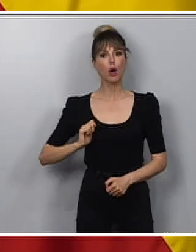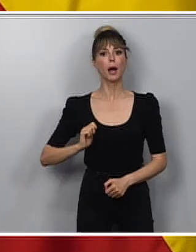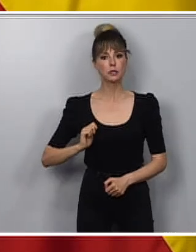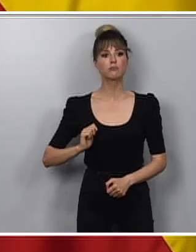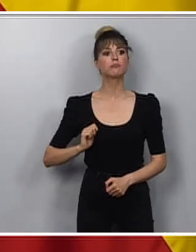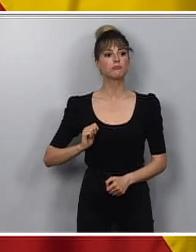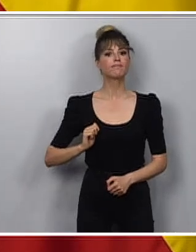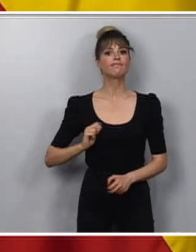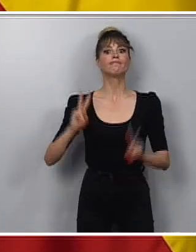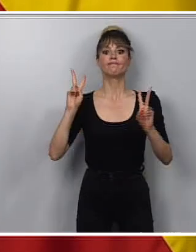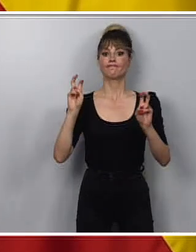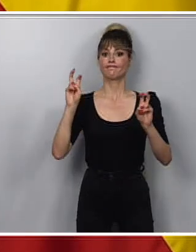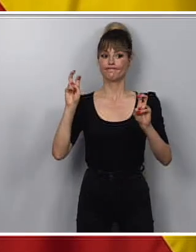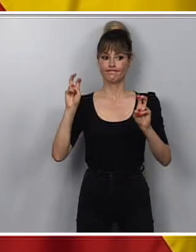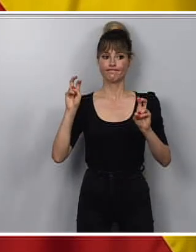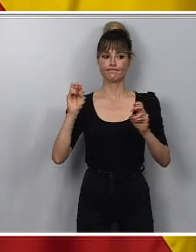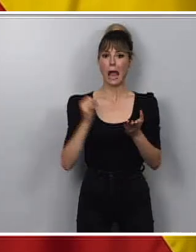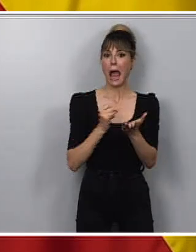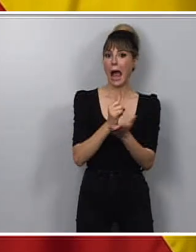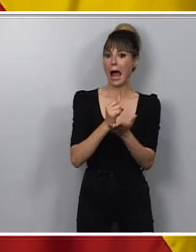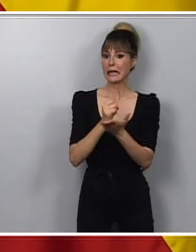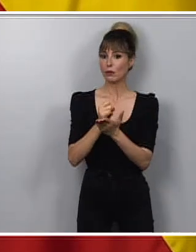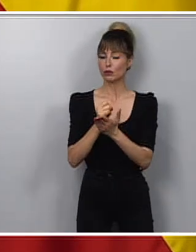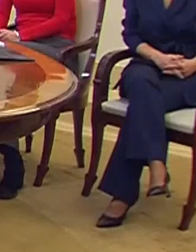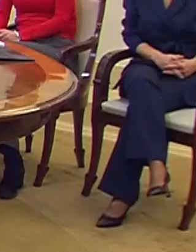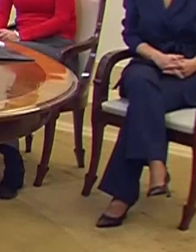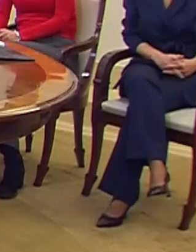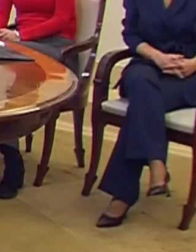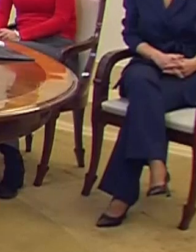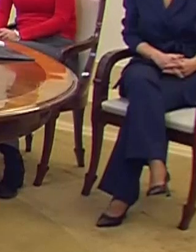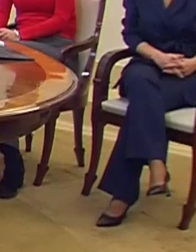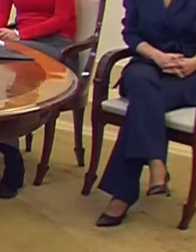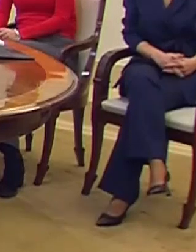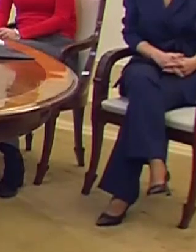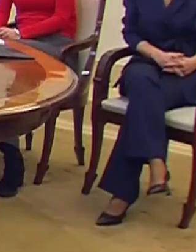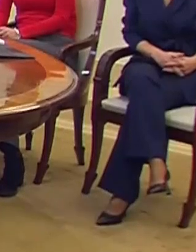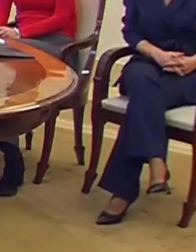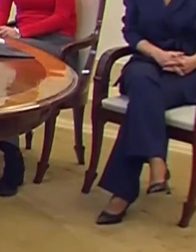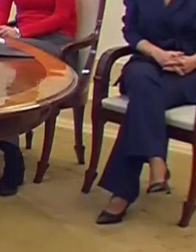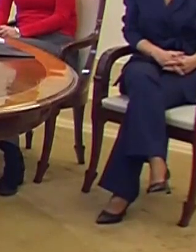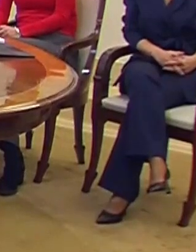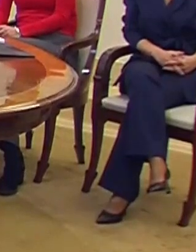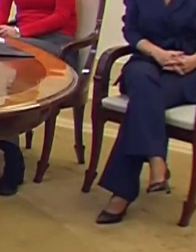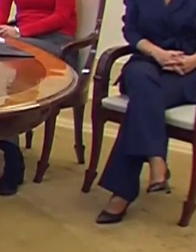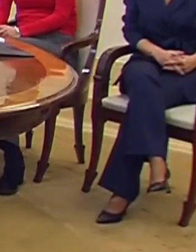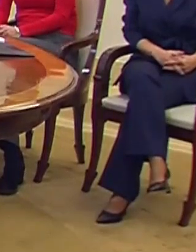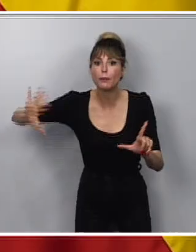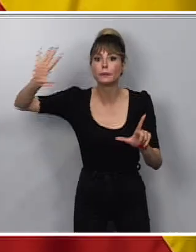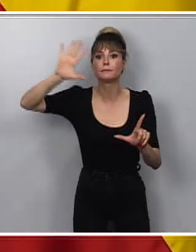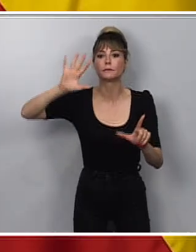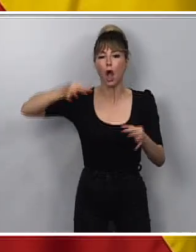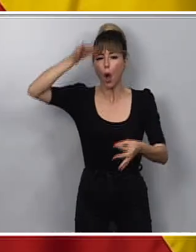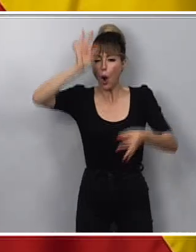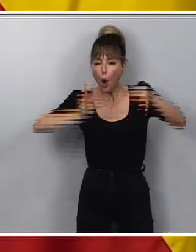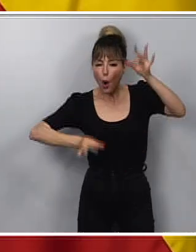en relación con las movilizaciones de agricultores y ganaderos producidas en el conjunto de Europa a partir del otoño